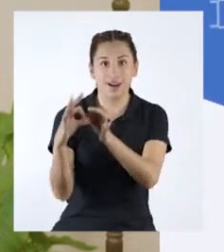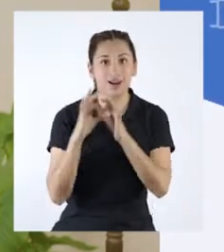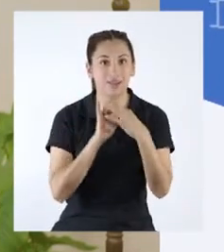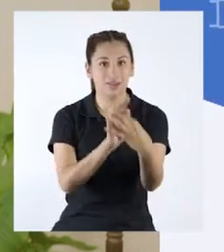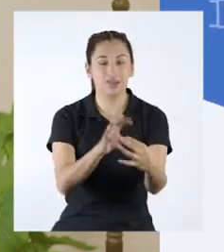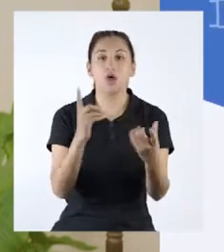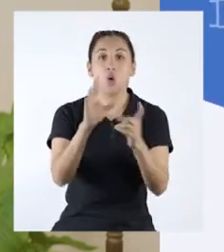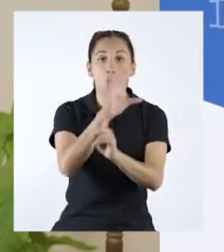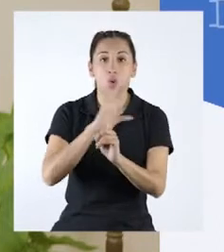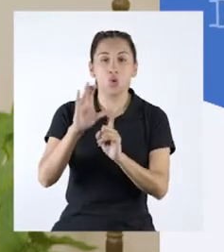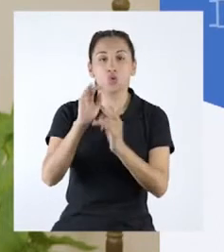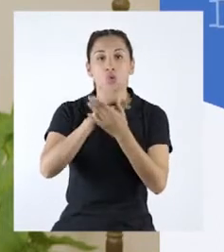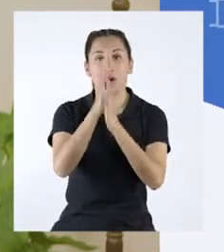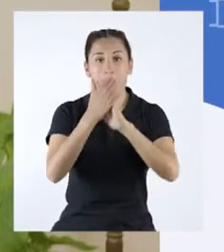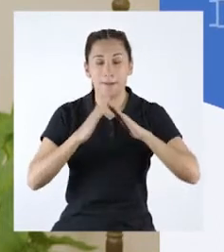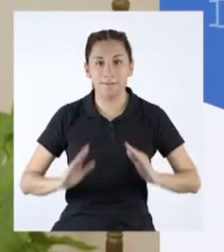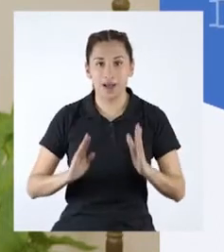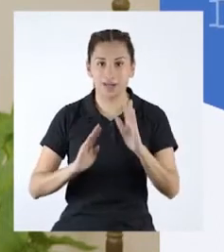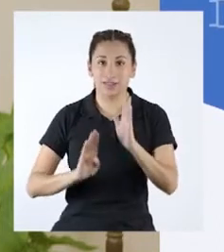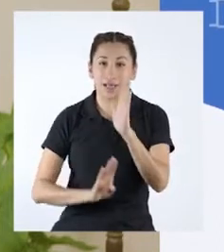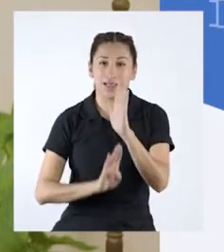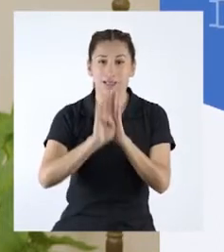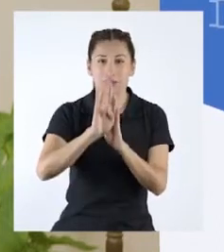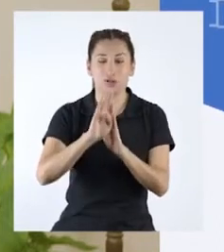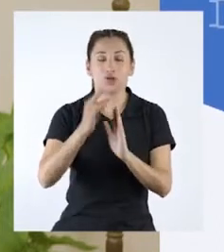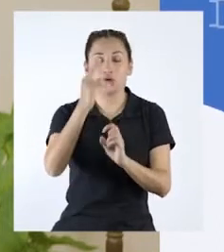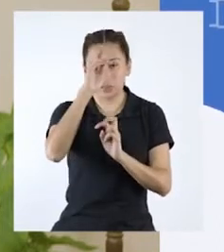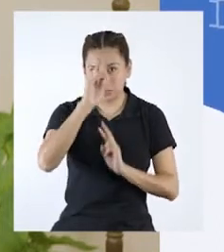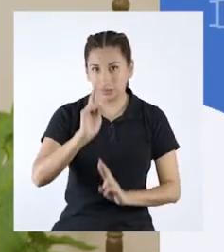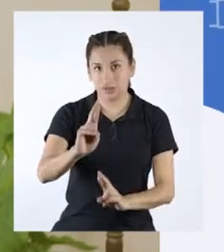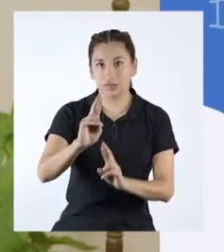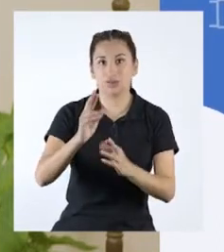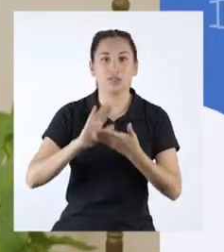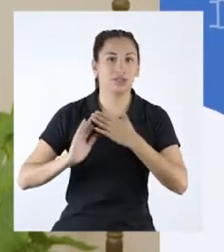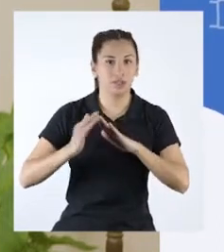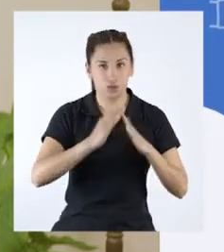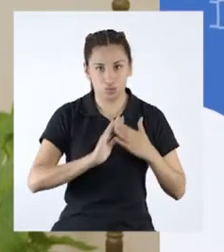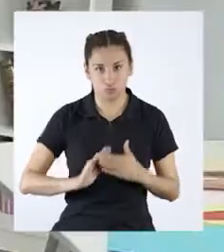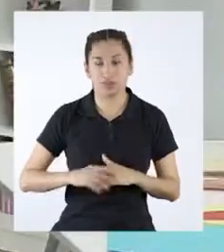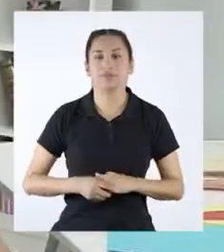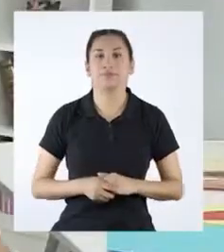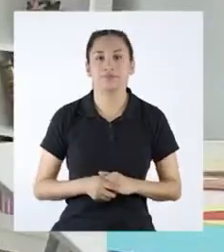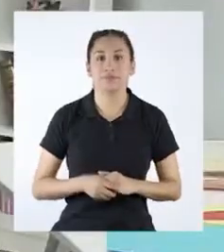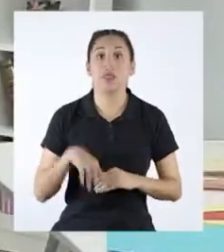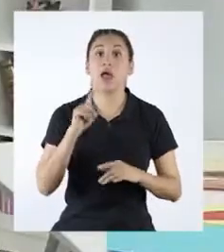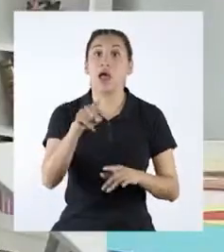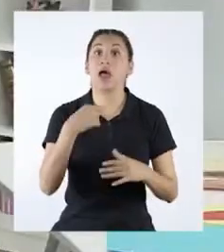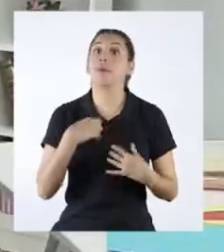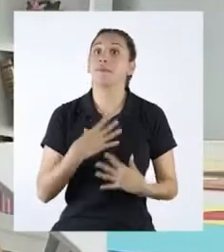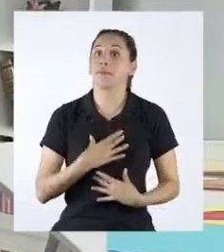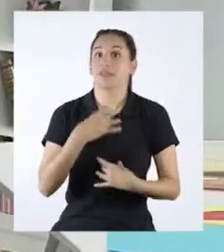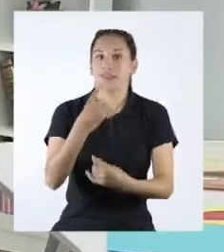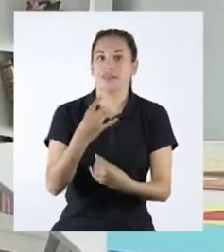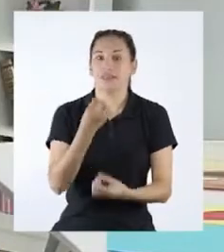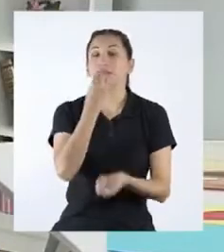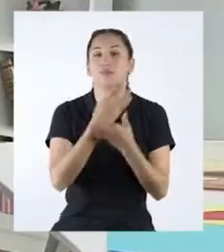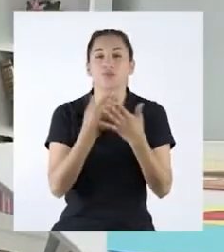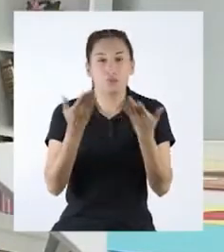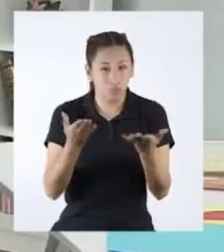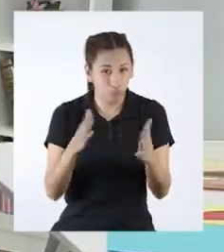dentro de una cultura de paz y de desarrollo respetuosa del medio común. Eso me interesa.